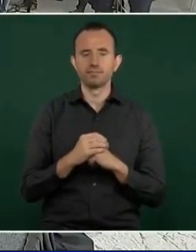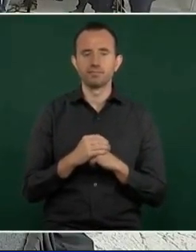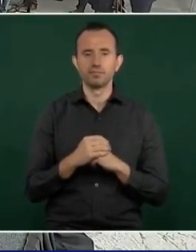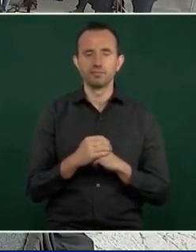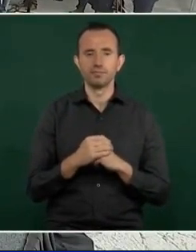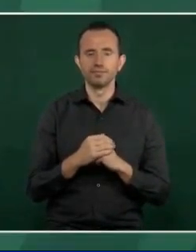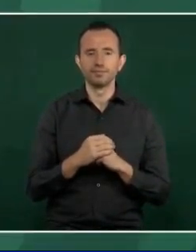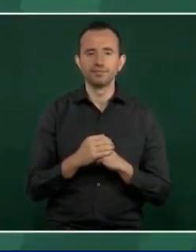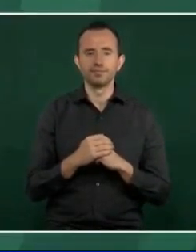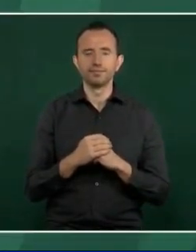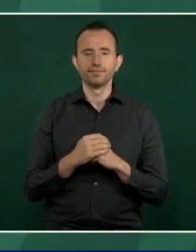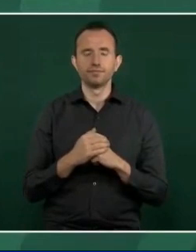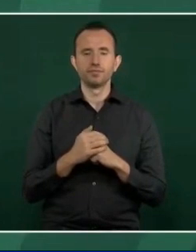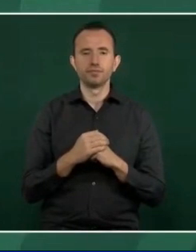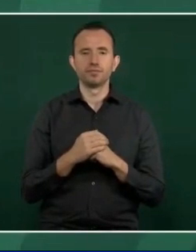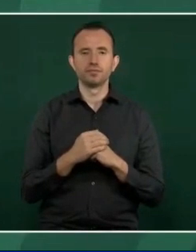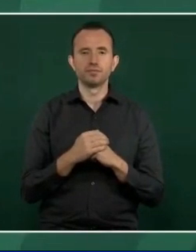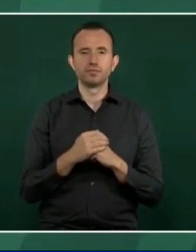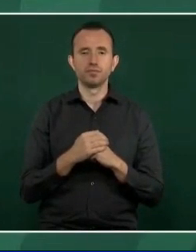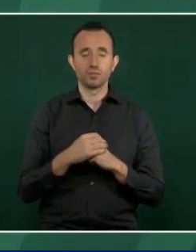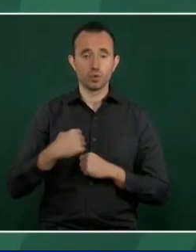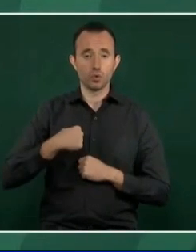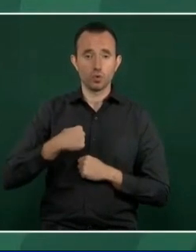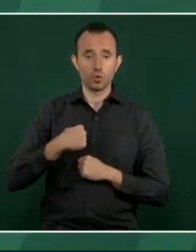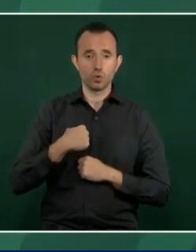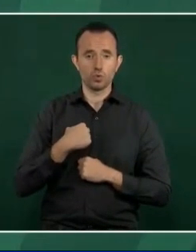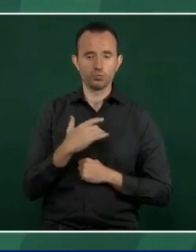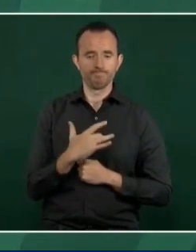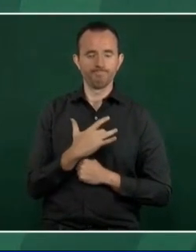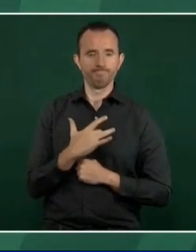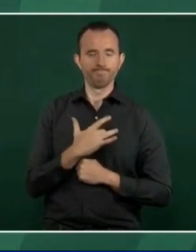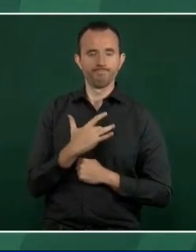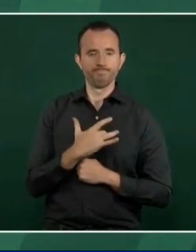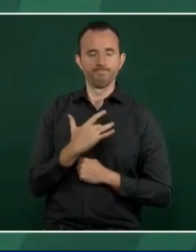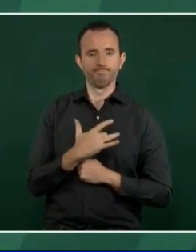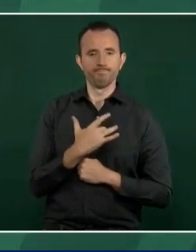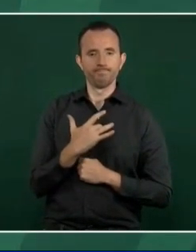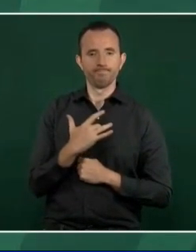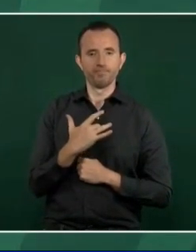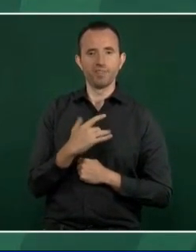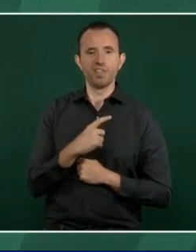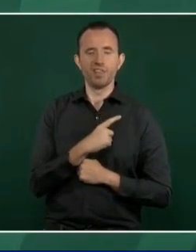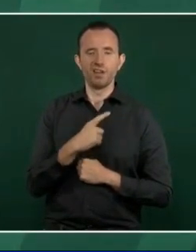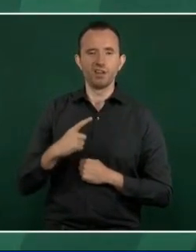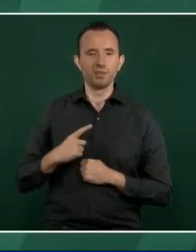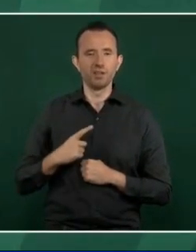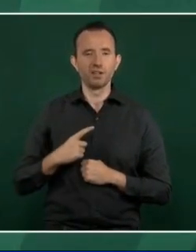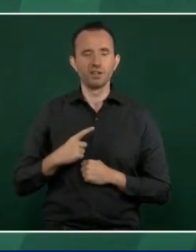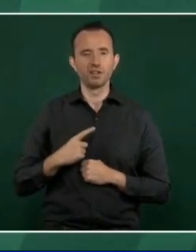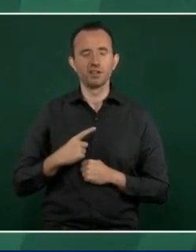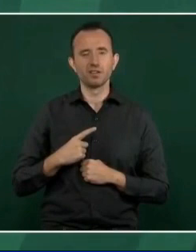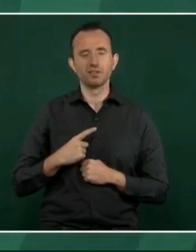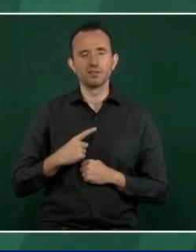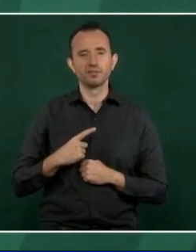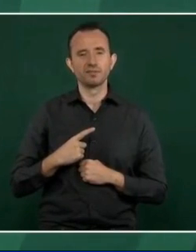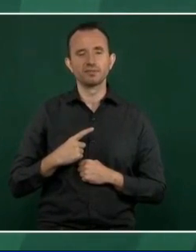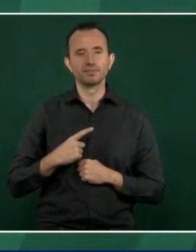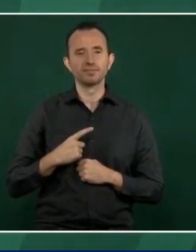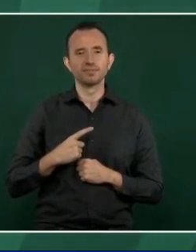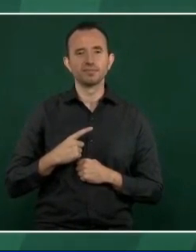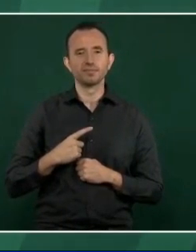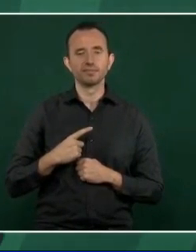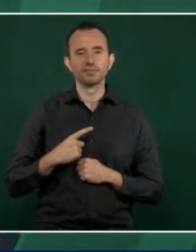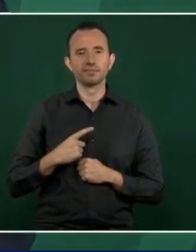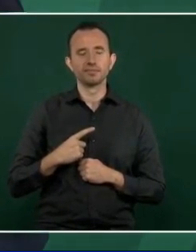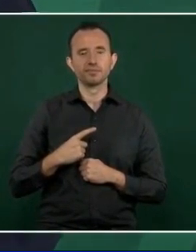debe de tomarse en cuenta que la